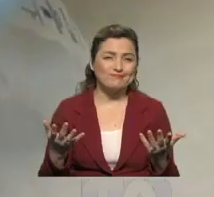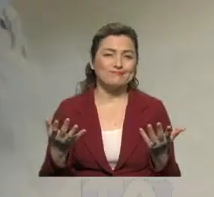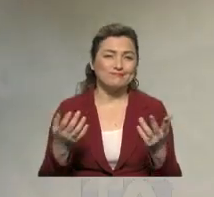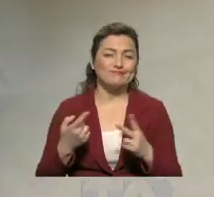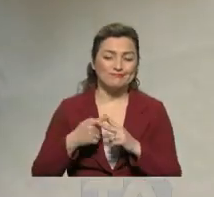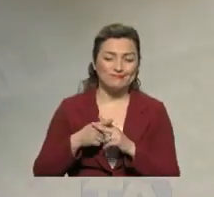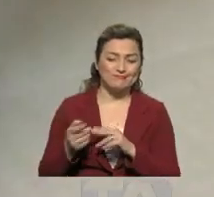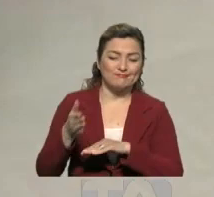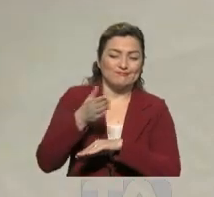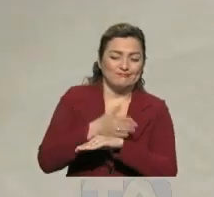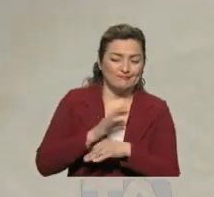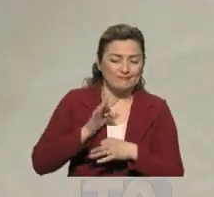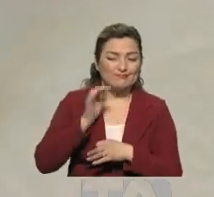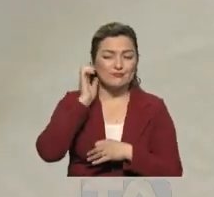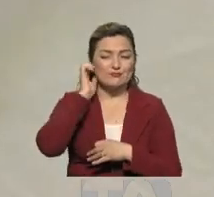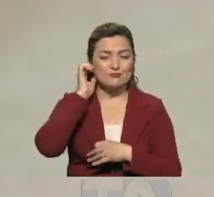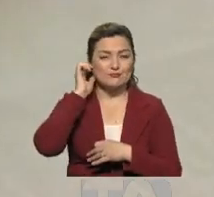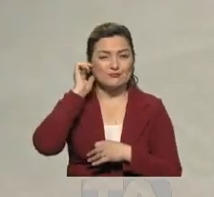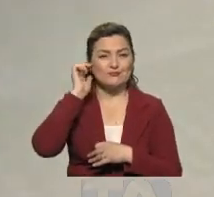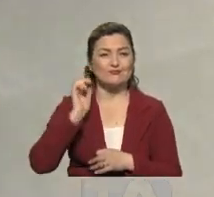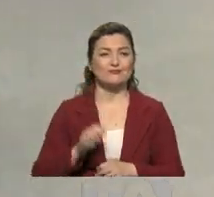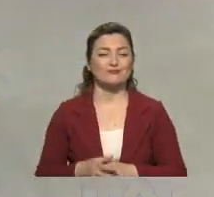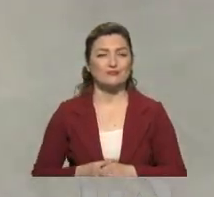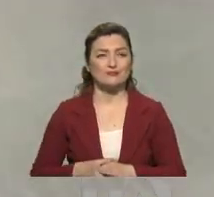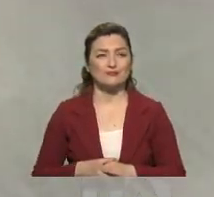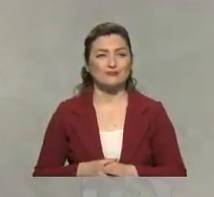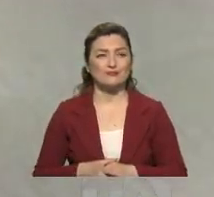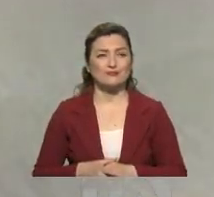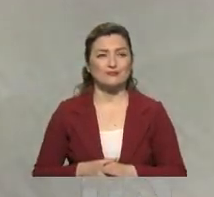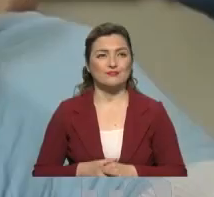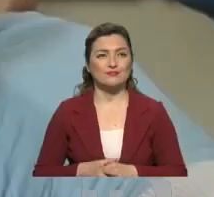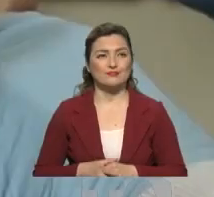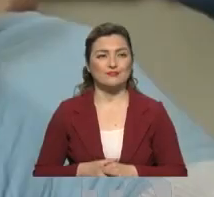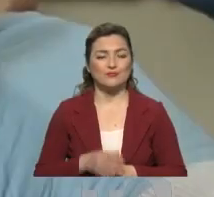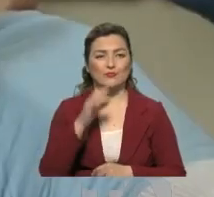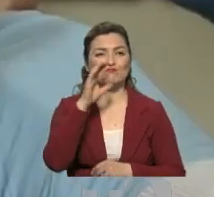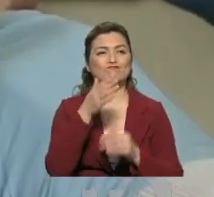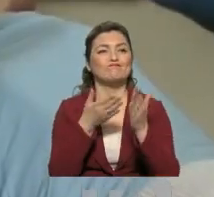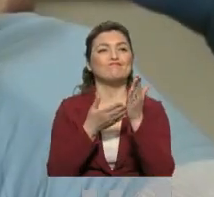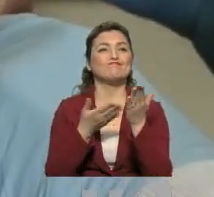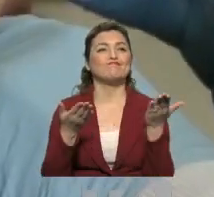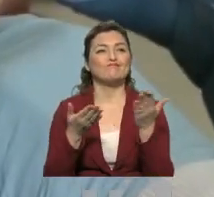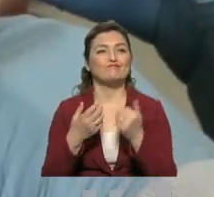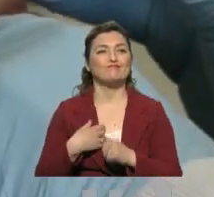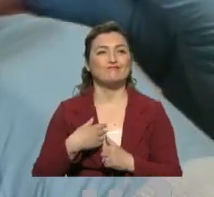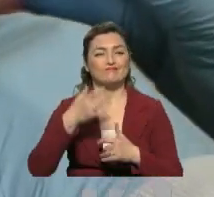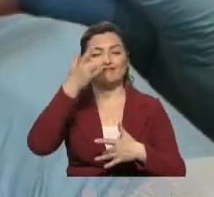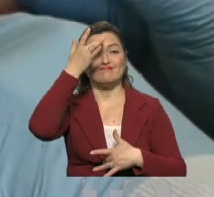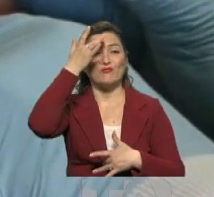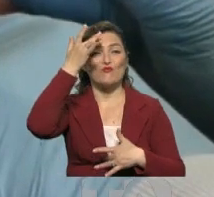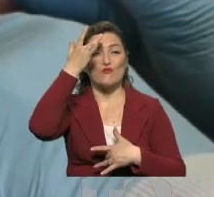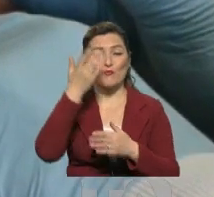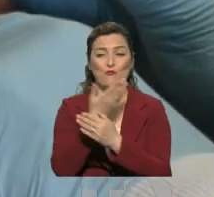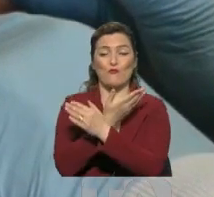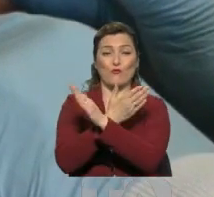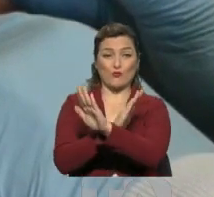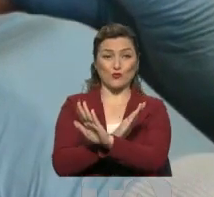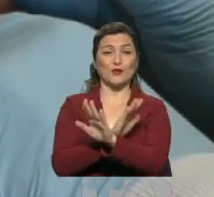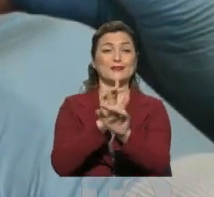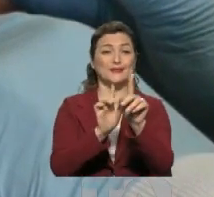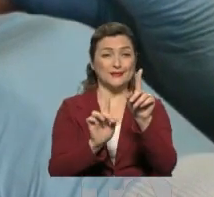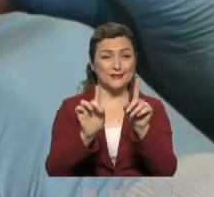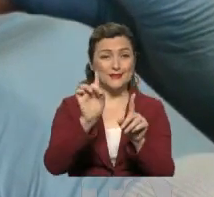la etapa prepatogénica y la etapa patogénica. ¿Qué es lo que nosotros buscamos? Prevenir la enfermedad. En este sentido, usted debería hacerse un